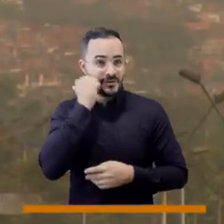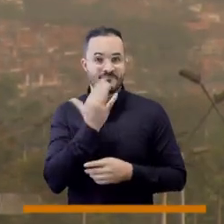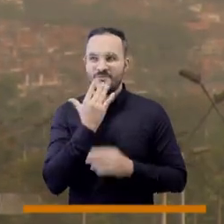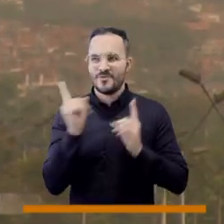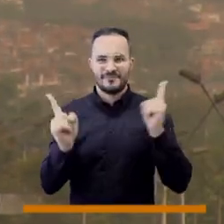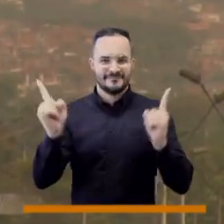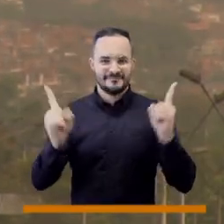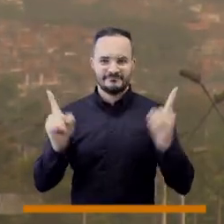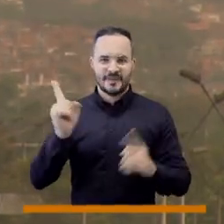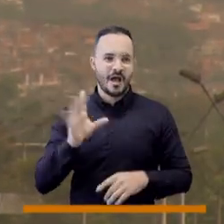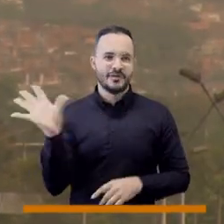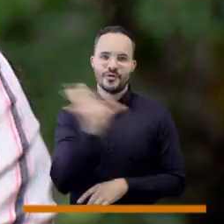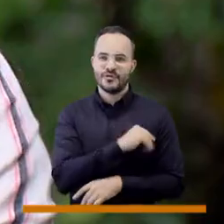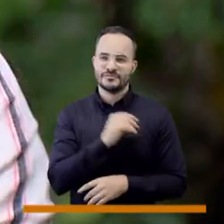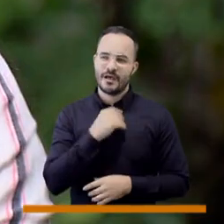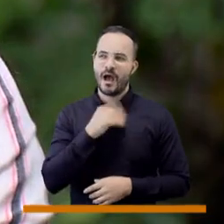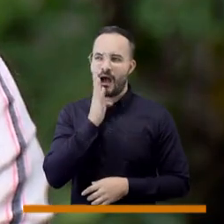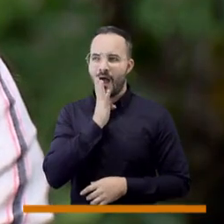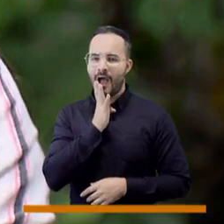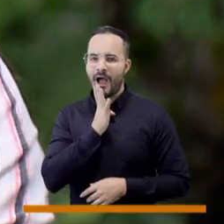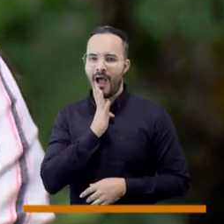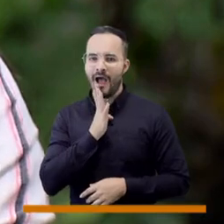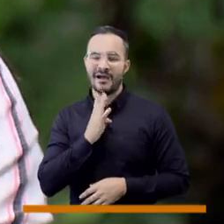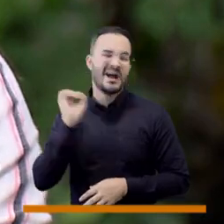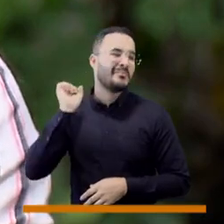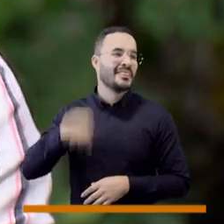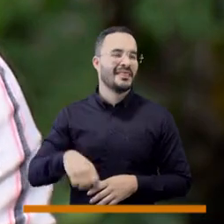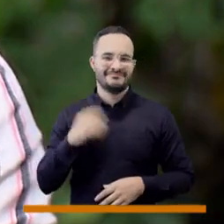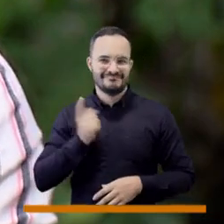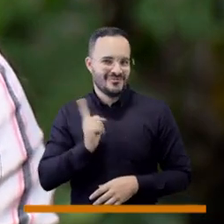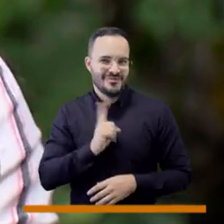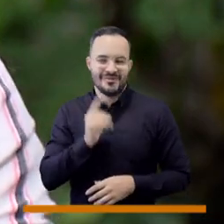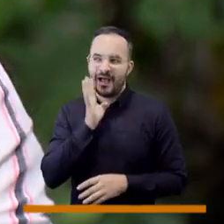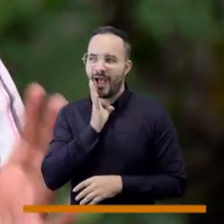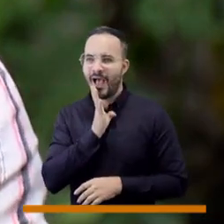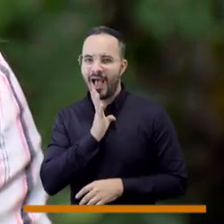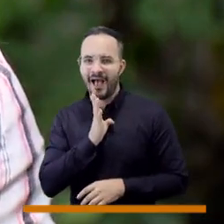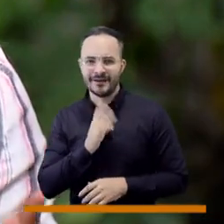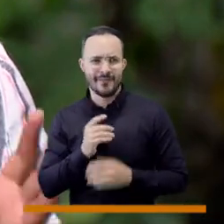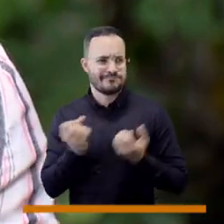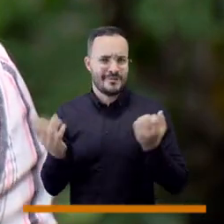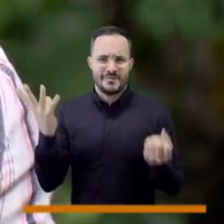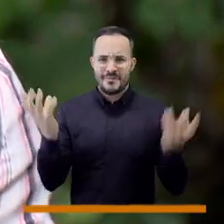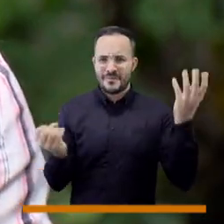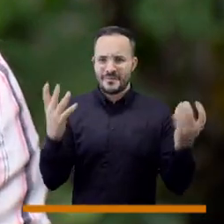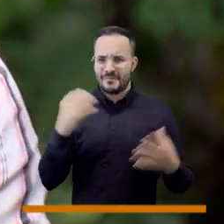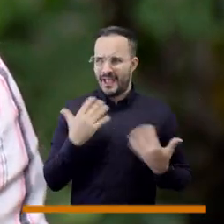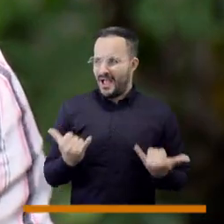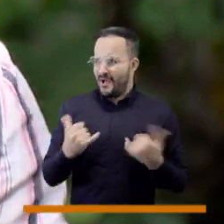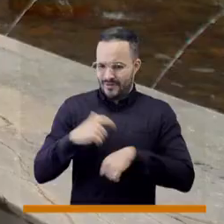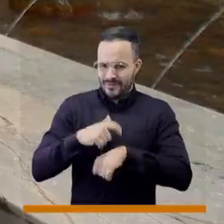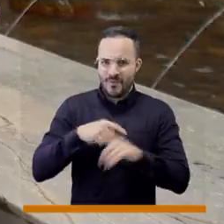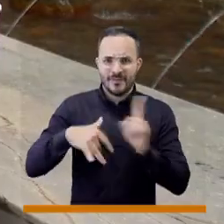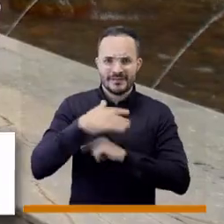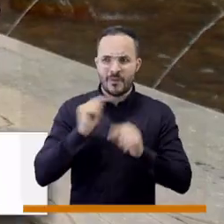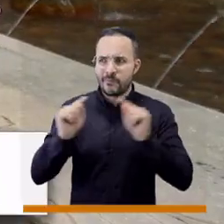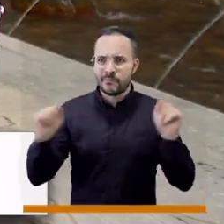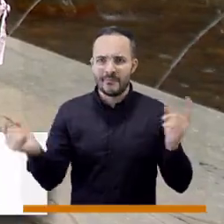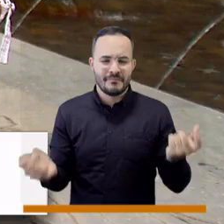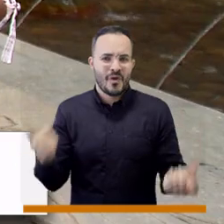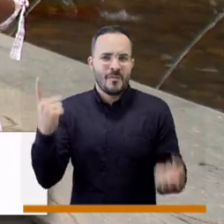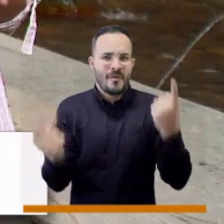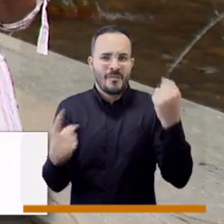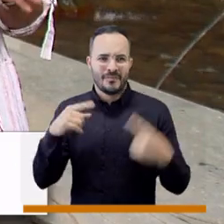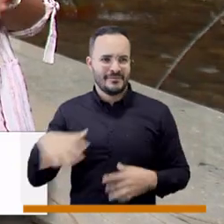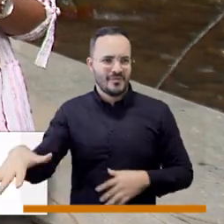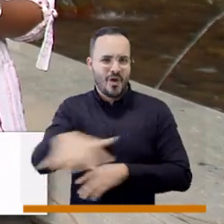puede quedar indiferente y menos por estos días que están estallando en flor, en la ciudad o en el valle de la Burrá. Para hablar